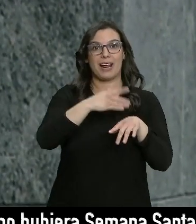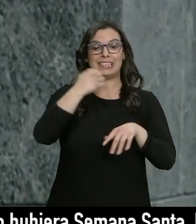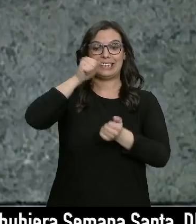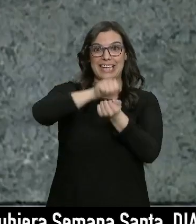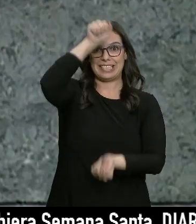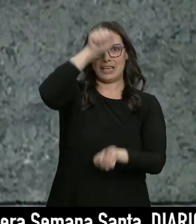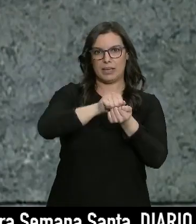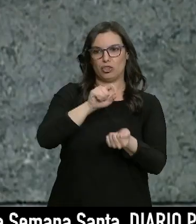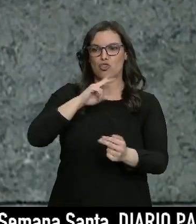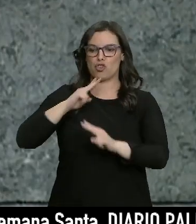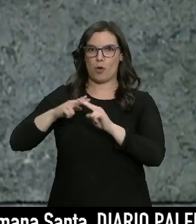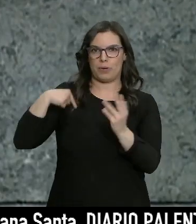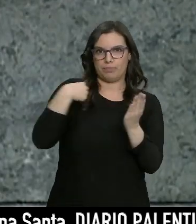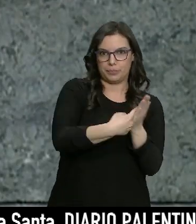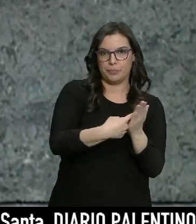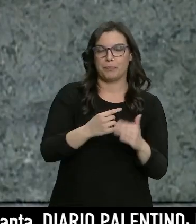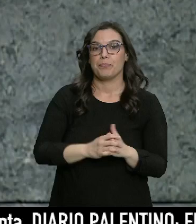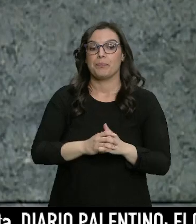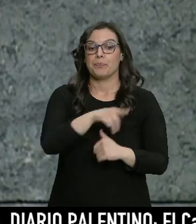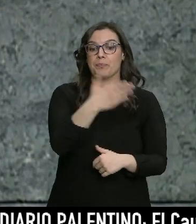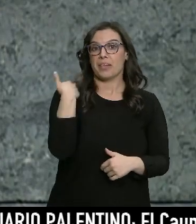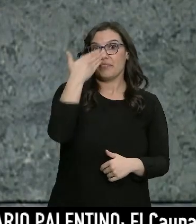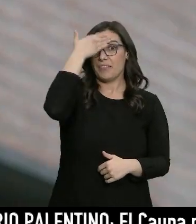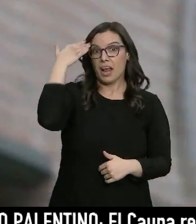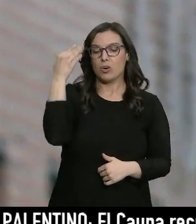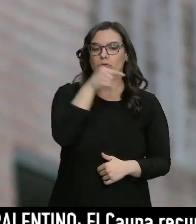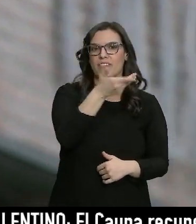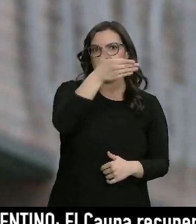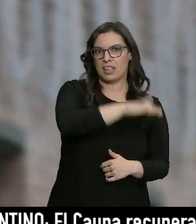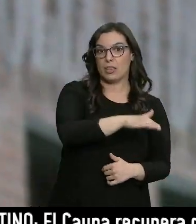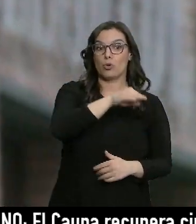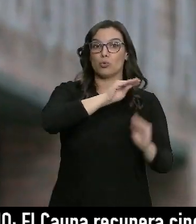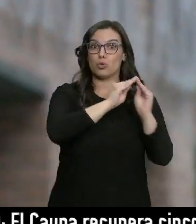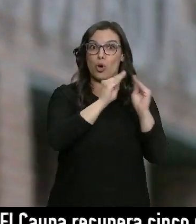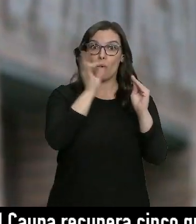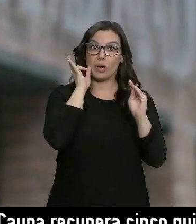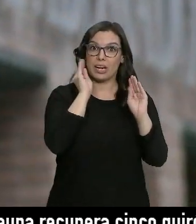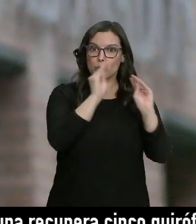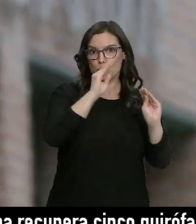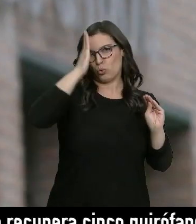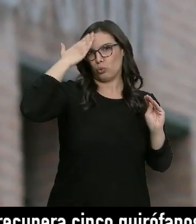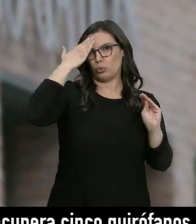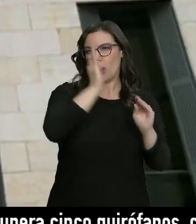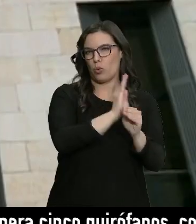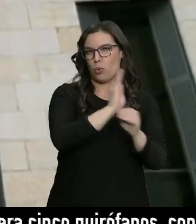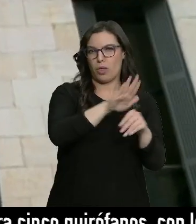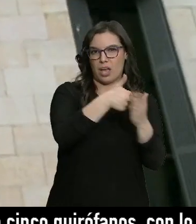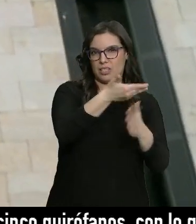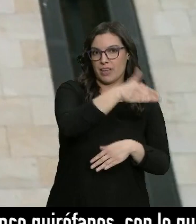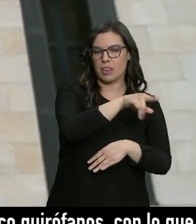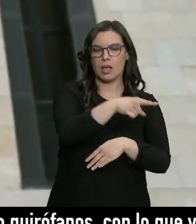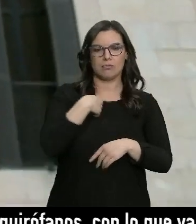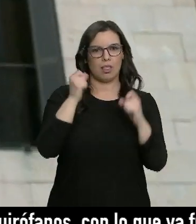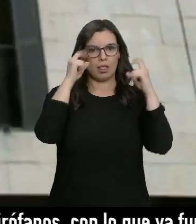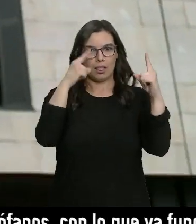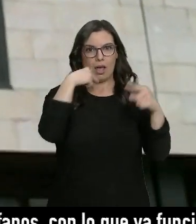hechos comienzan a investigarse al fallecer la anciana el pasado verano y darse cuenta a la sobrina, la tutora legal que la cuidó hasta sus últimos días,